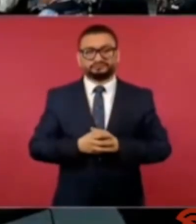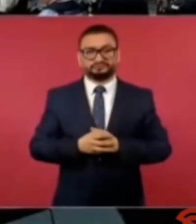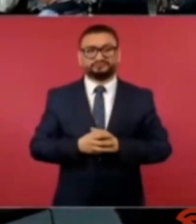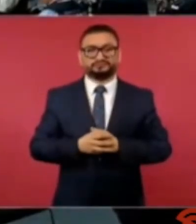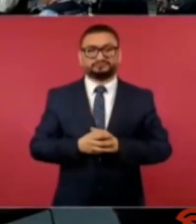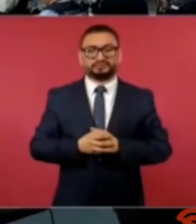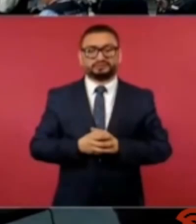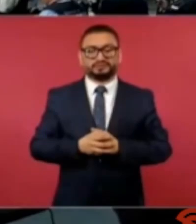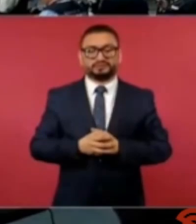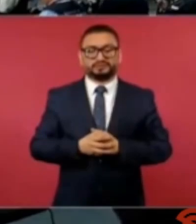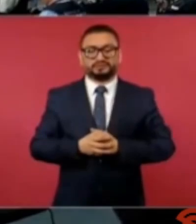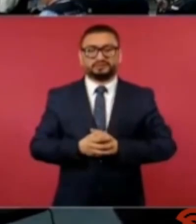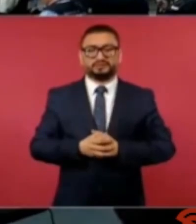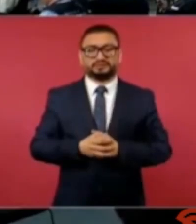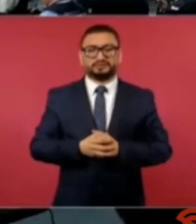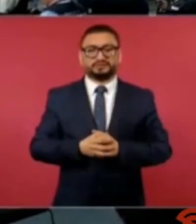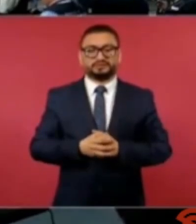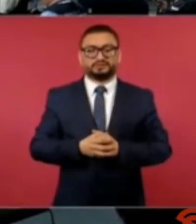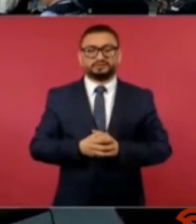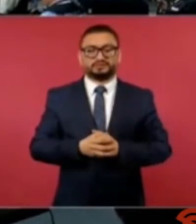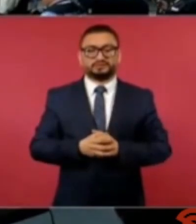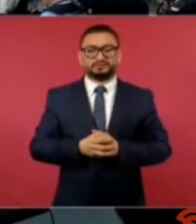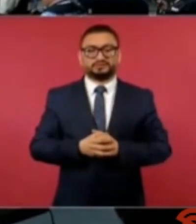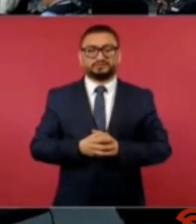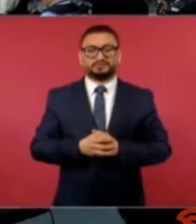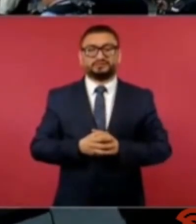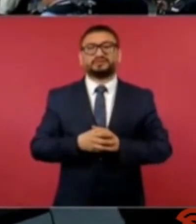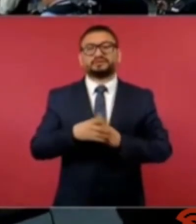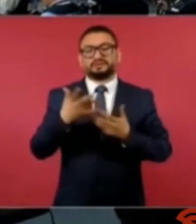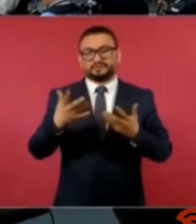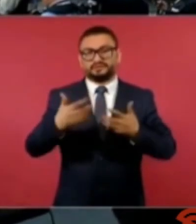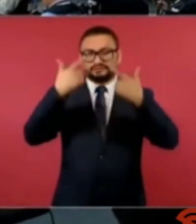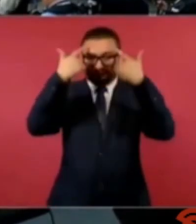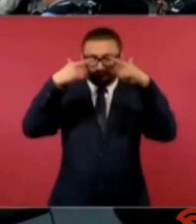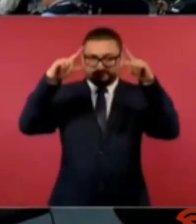y este la marina